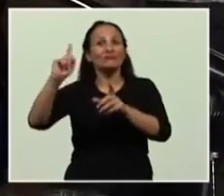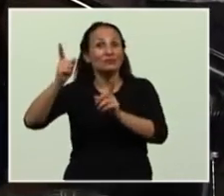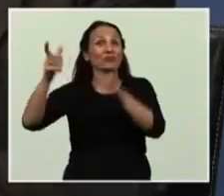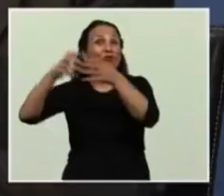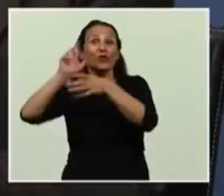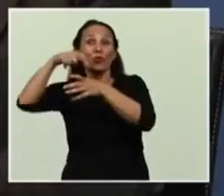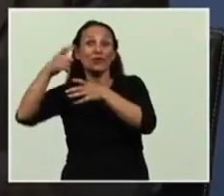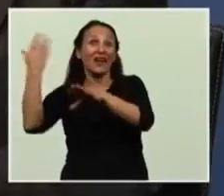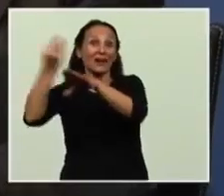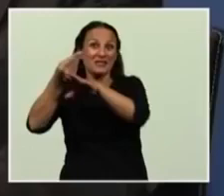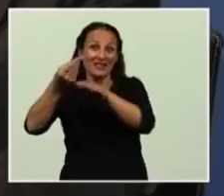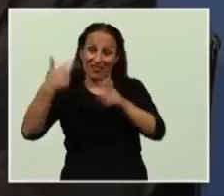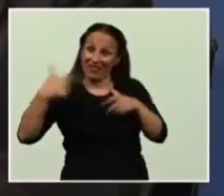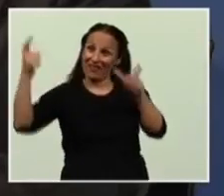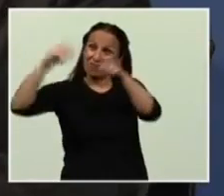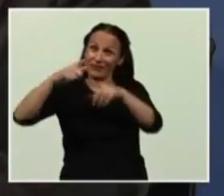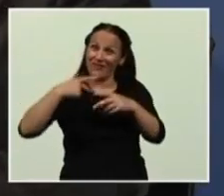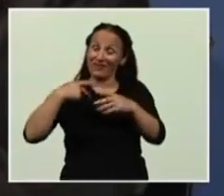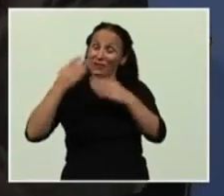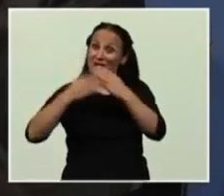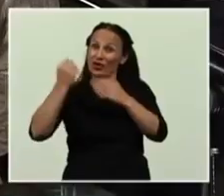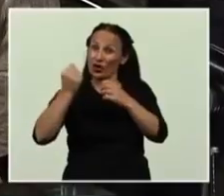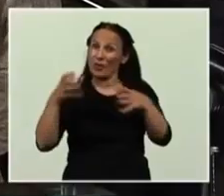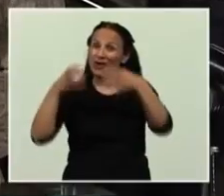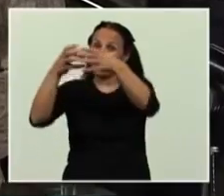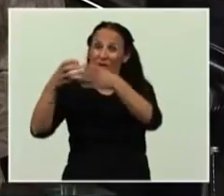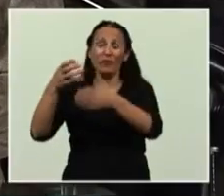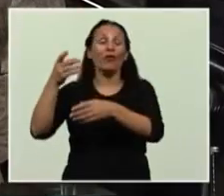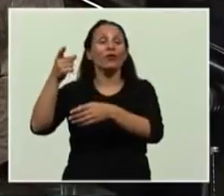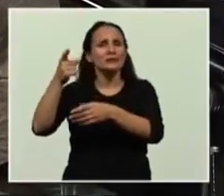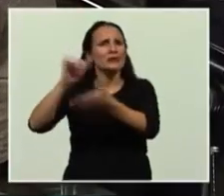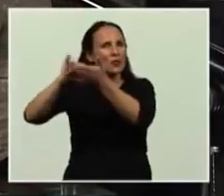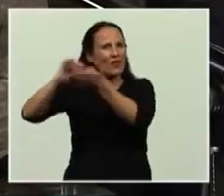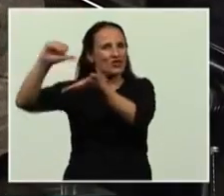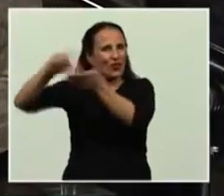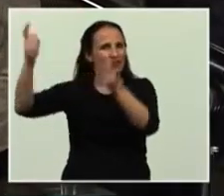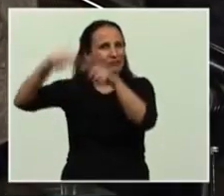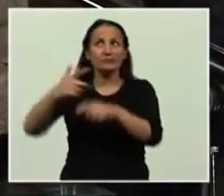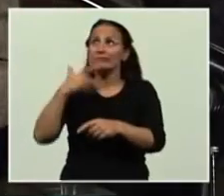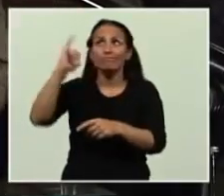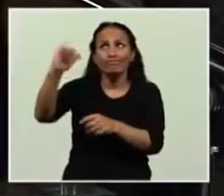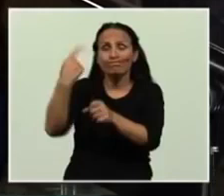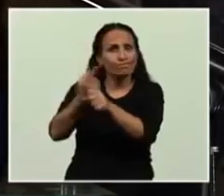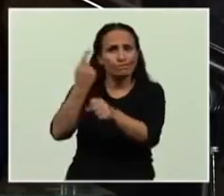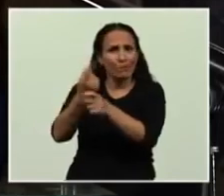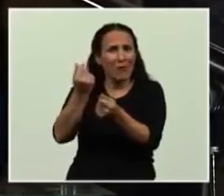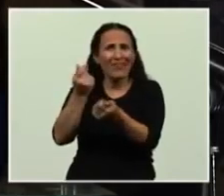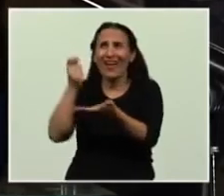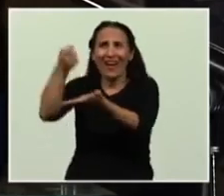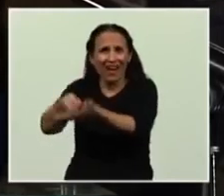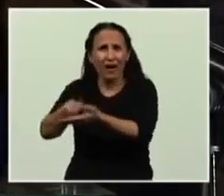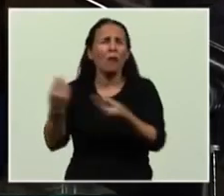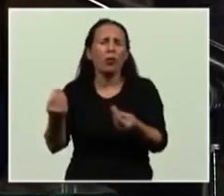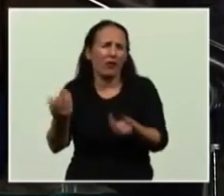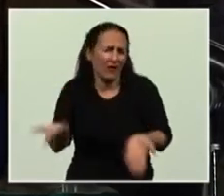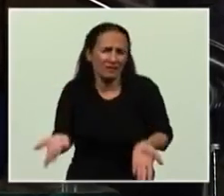buitres y sus representantes en Nueva York, que no podíamos pagar esa suma. No solamente porque constituía